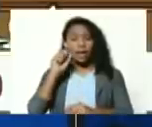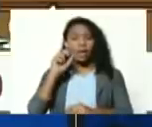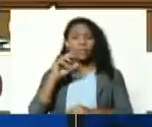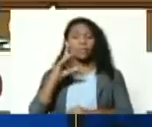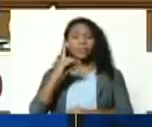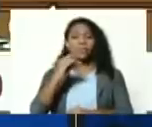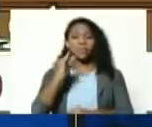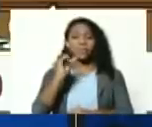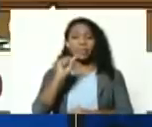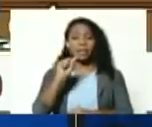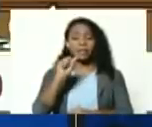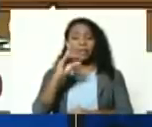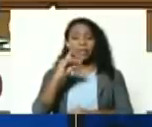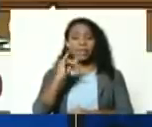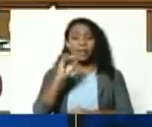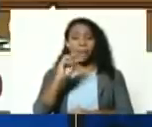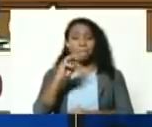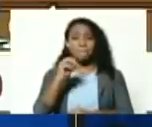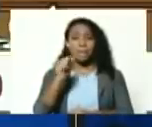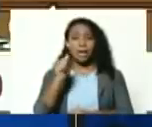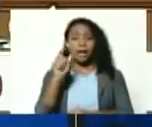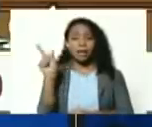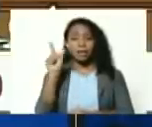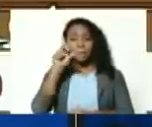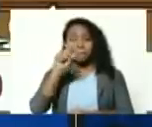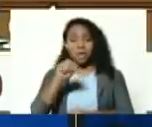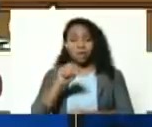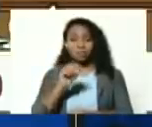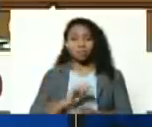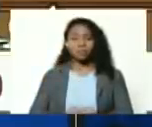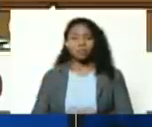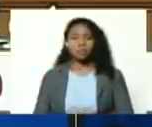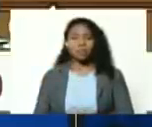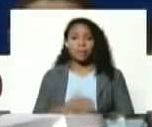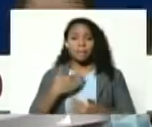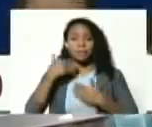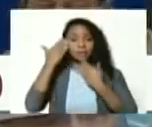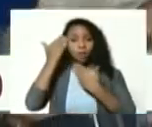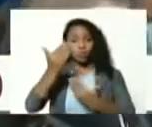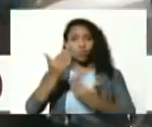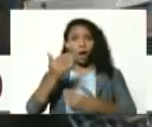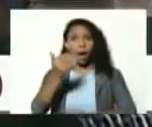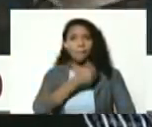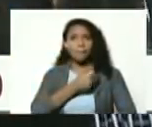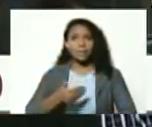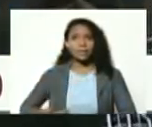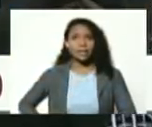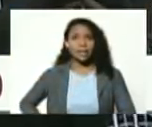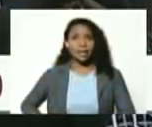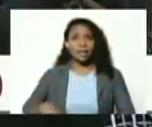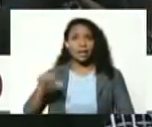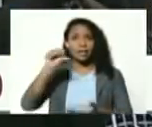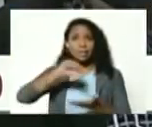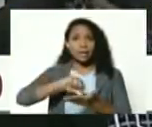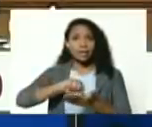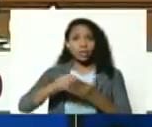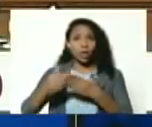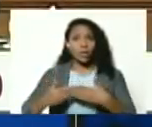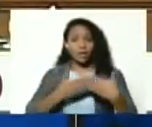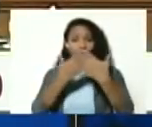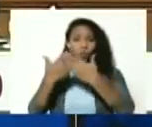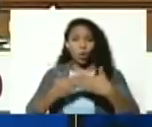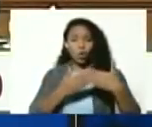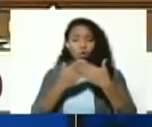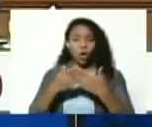Raúl Casal también mi saludo al presidente del centro de estudio Simón